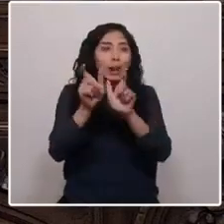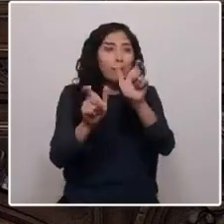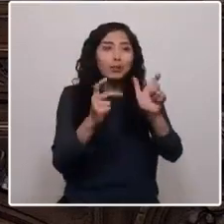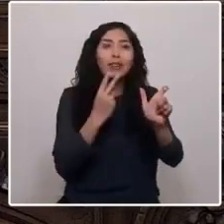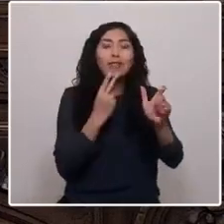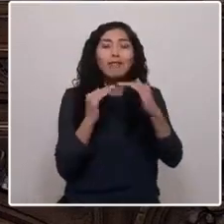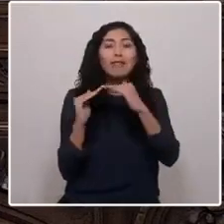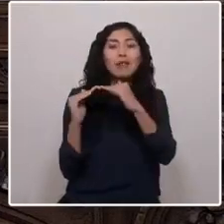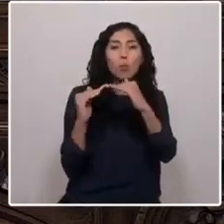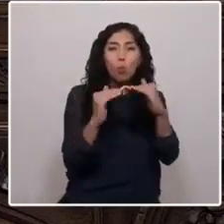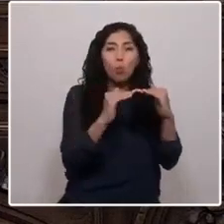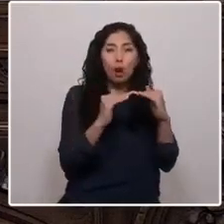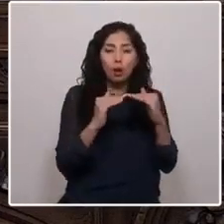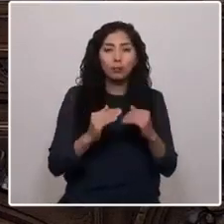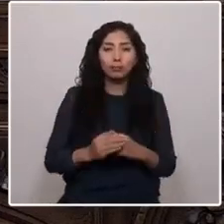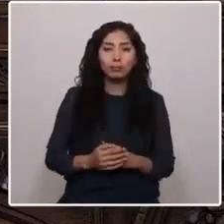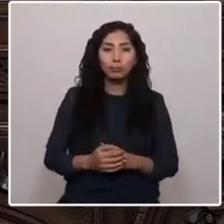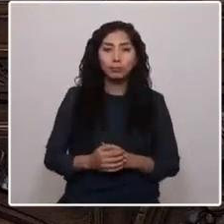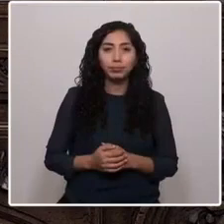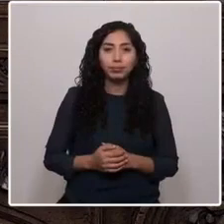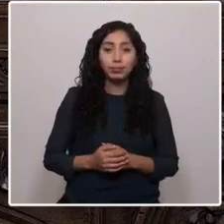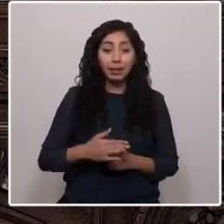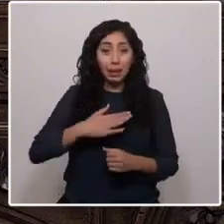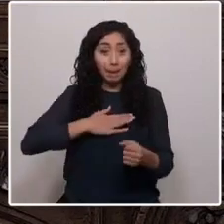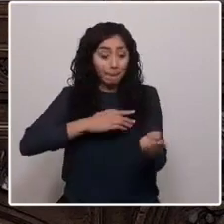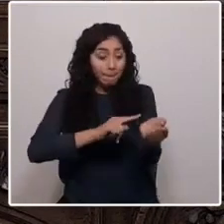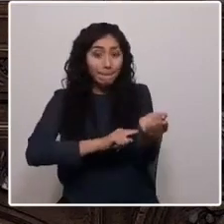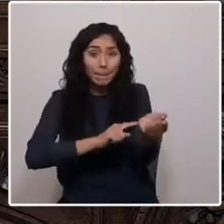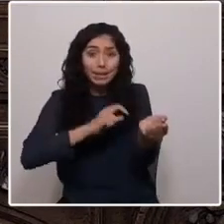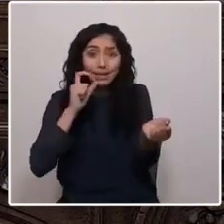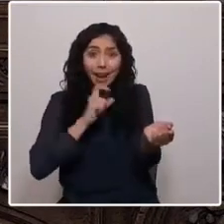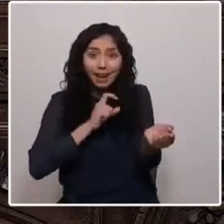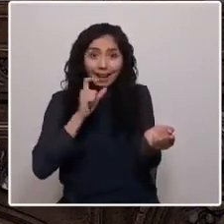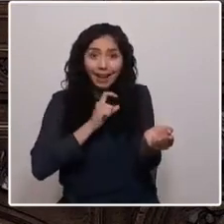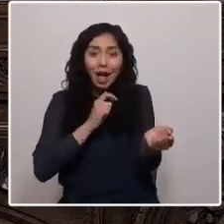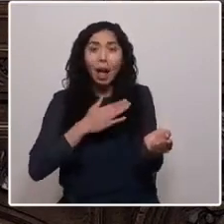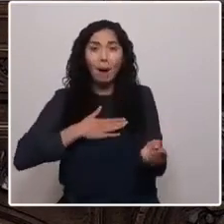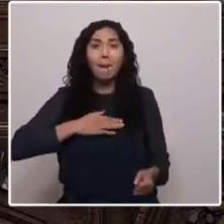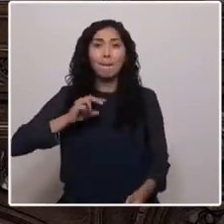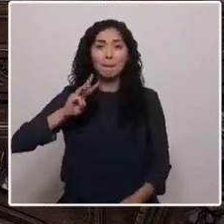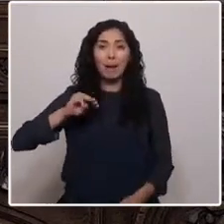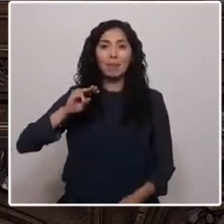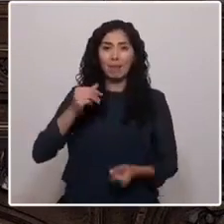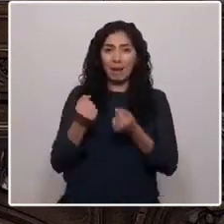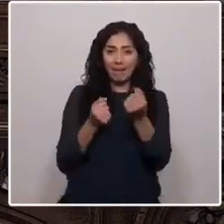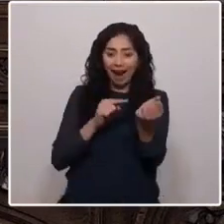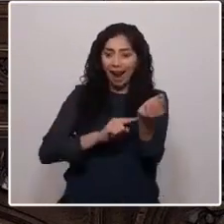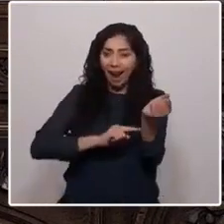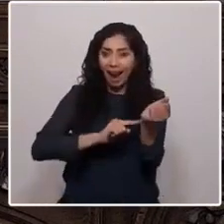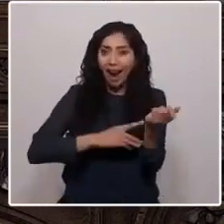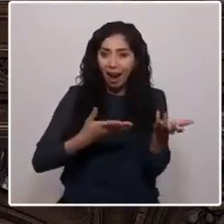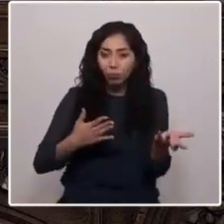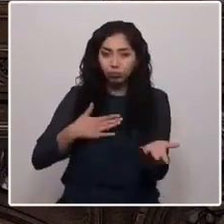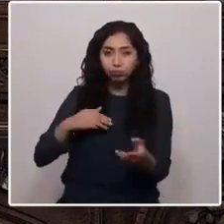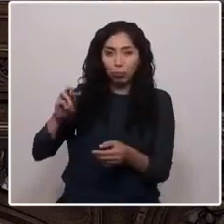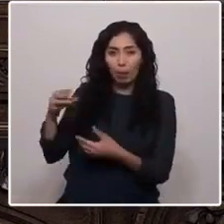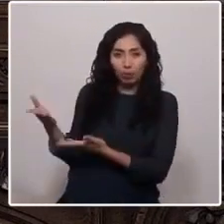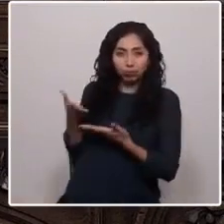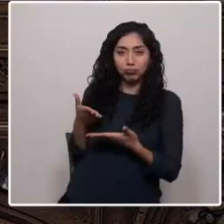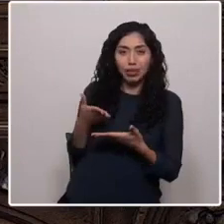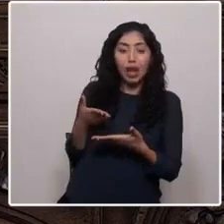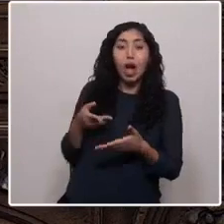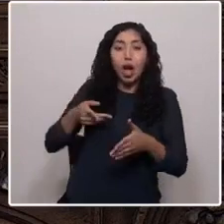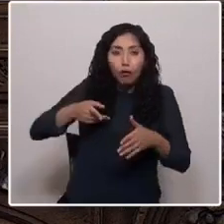iguales. Por mi sangre baila mi mamacita. Fundó la Escuela de Danza del Ministerio de